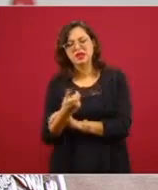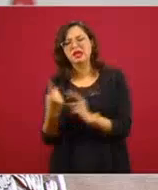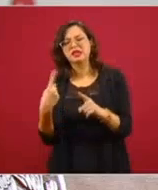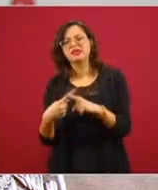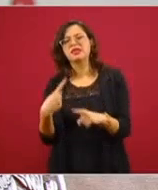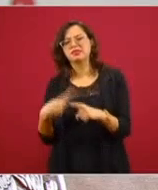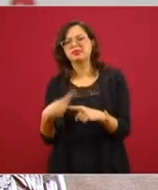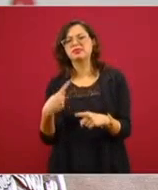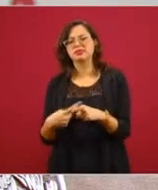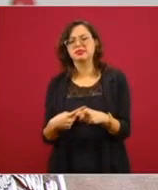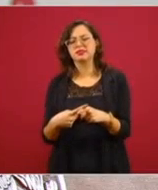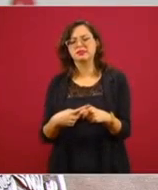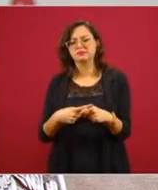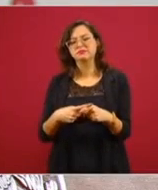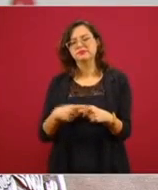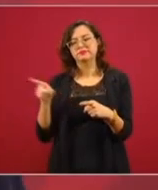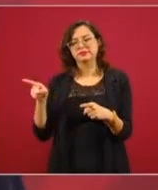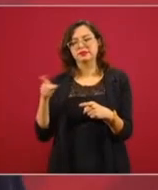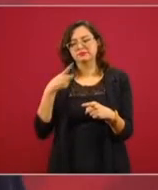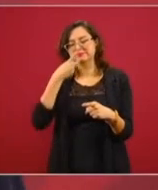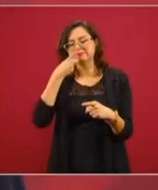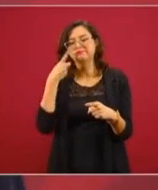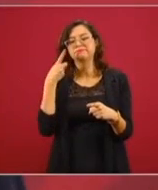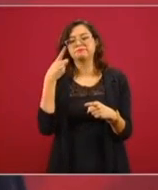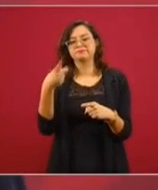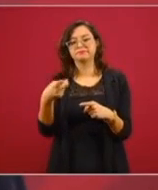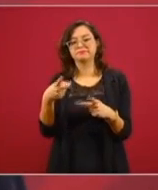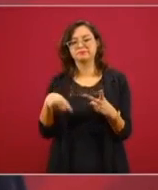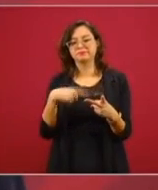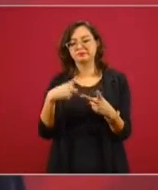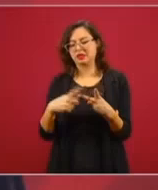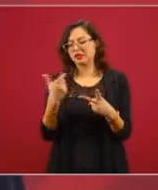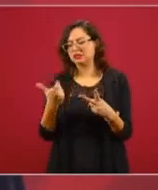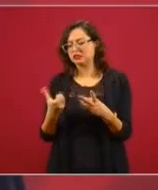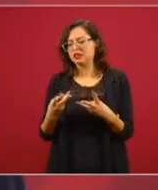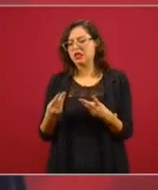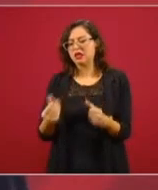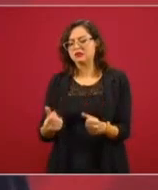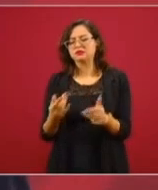el dinero, para qué se usó el dinero,